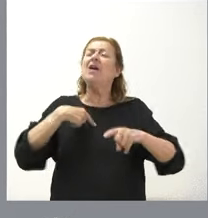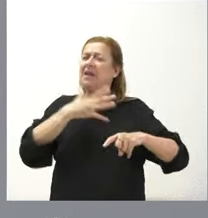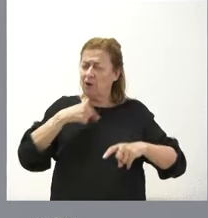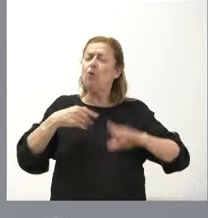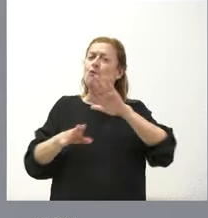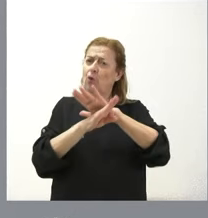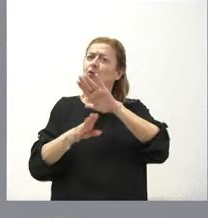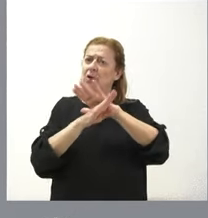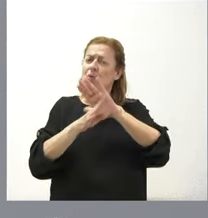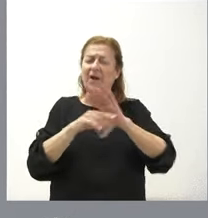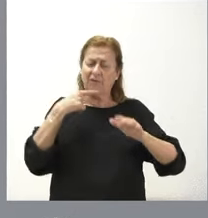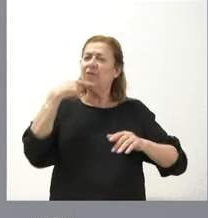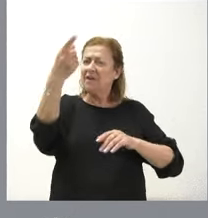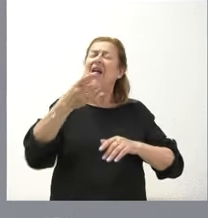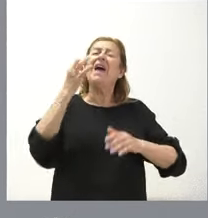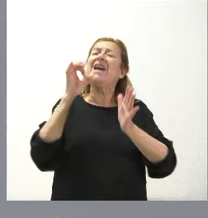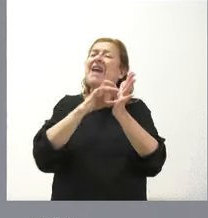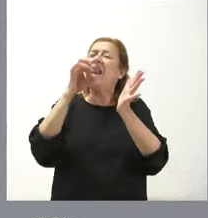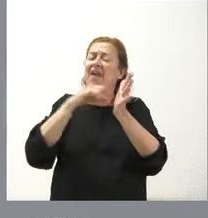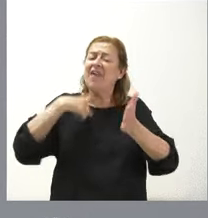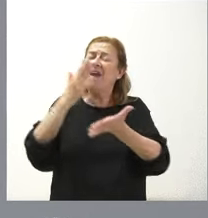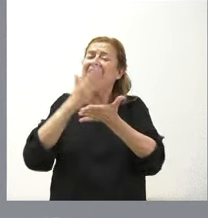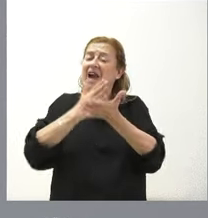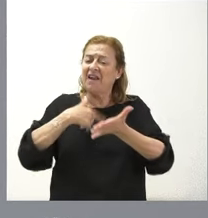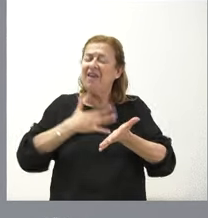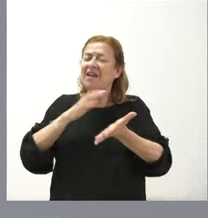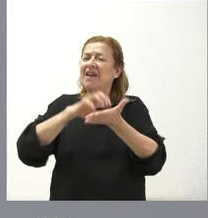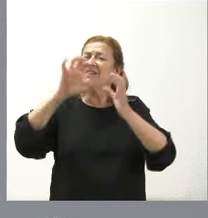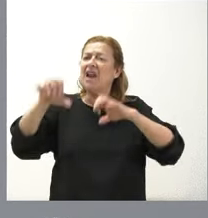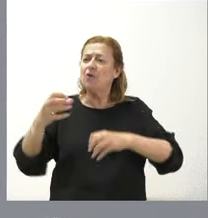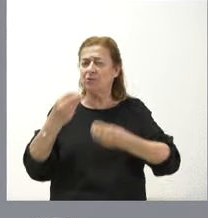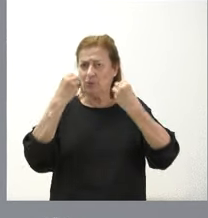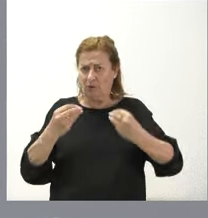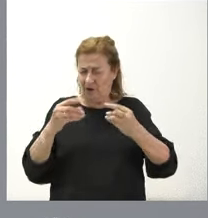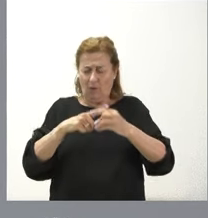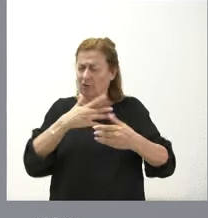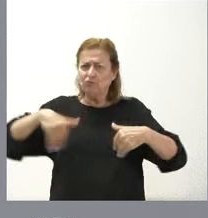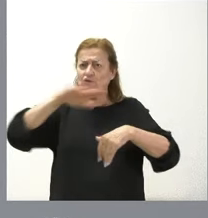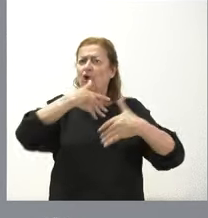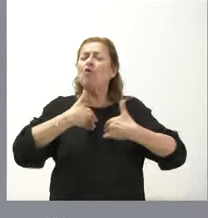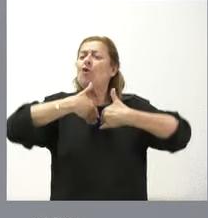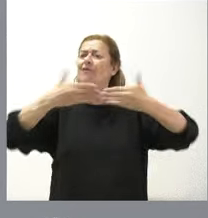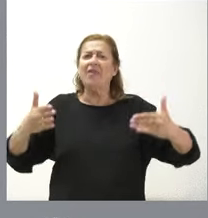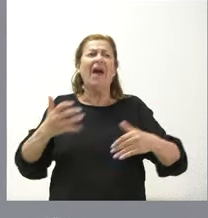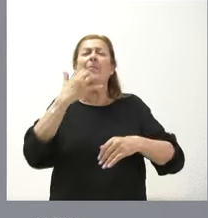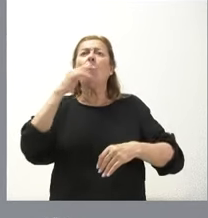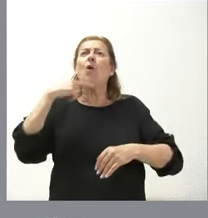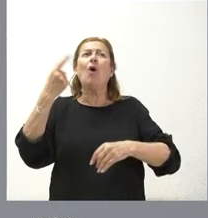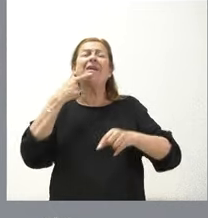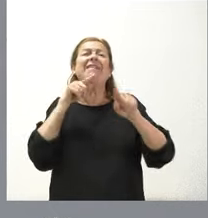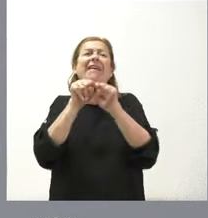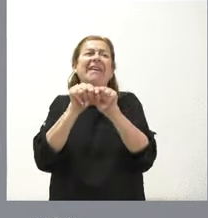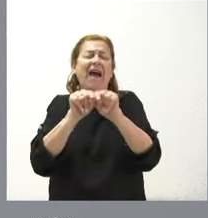calidad de la carne que producimos en nuestra comunidad autónoma, la confianza que nos merece y que esto nos sirva en modo alguno para criticar